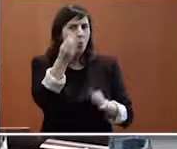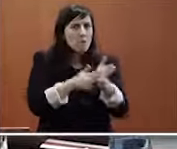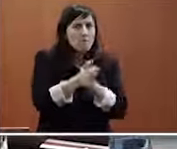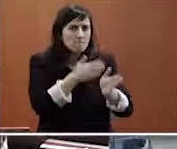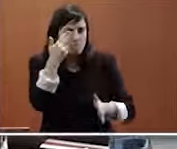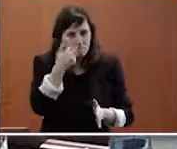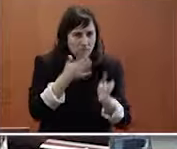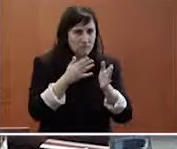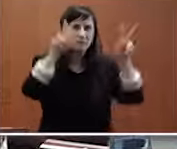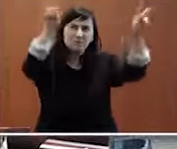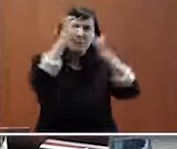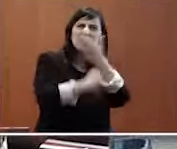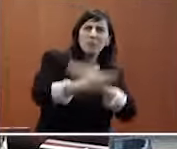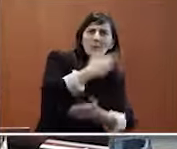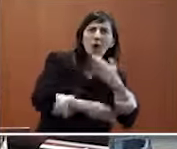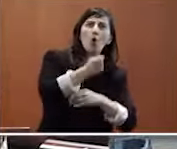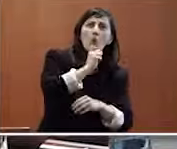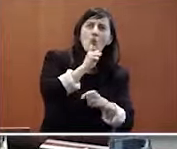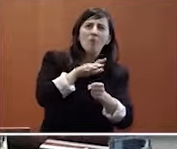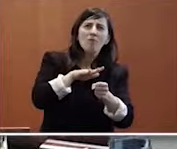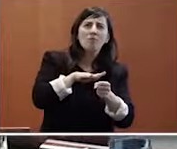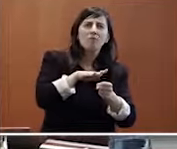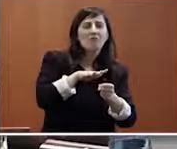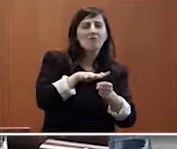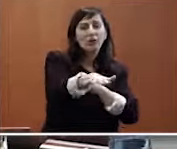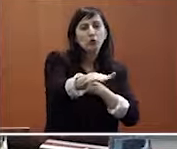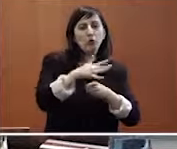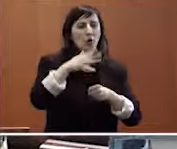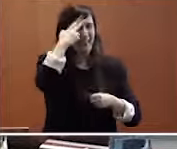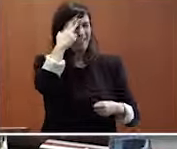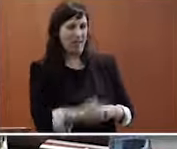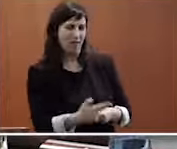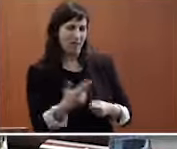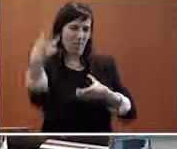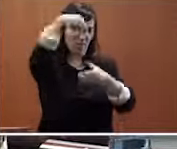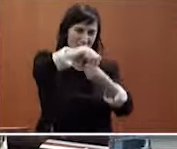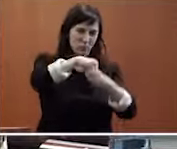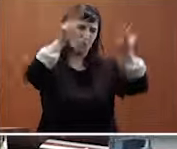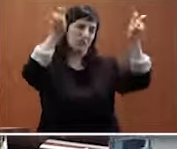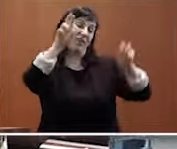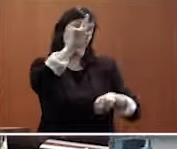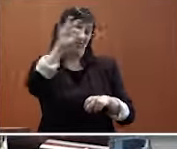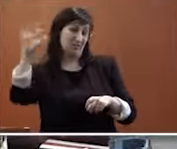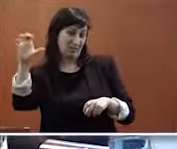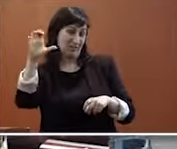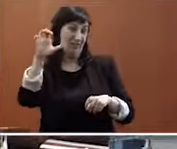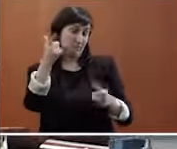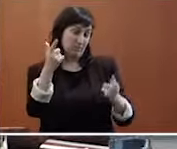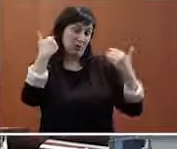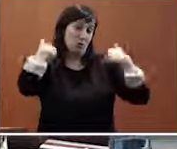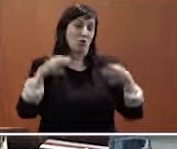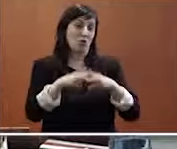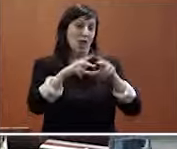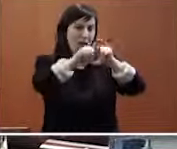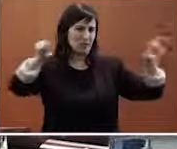a discapacidade como factor de excelencia na responsabilidade social e empresarial, título